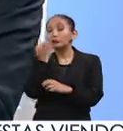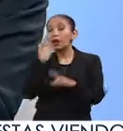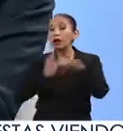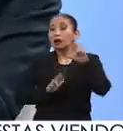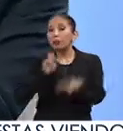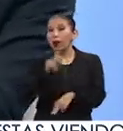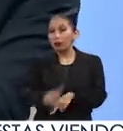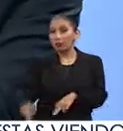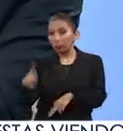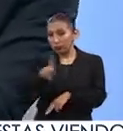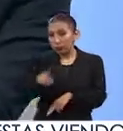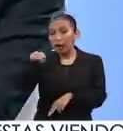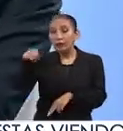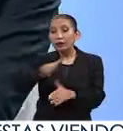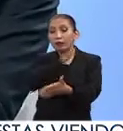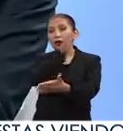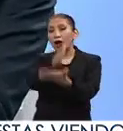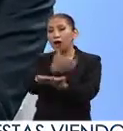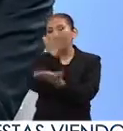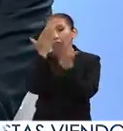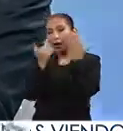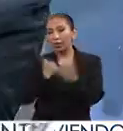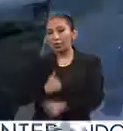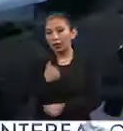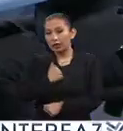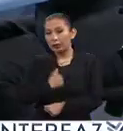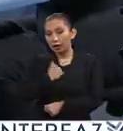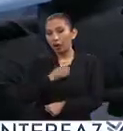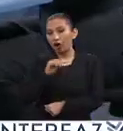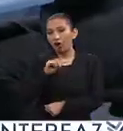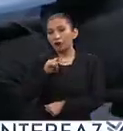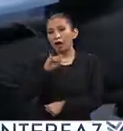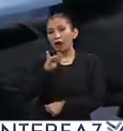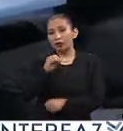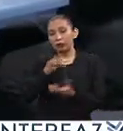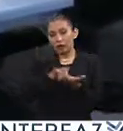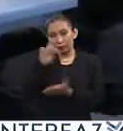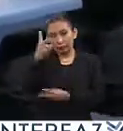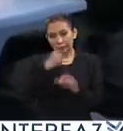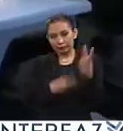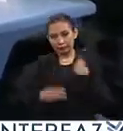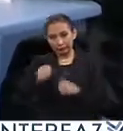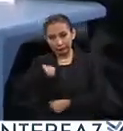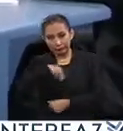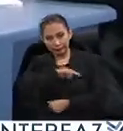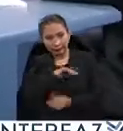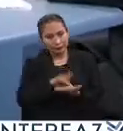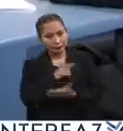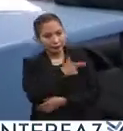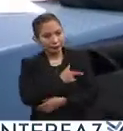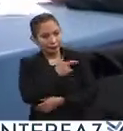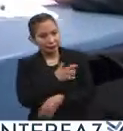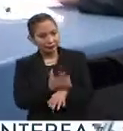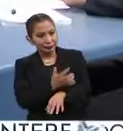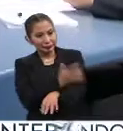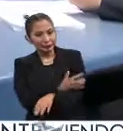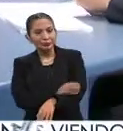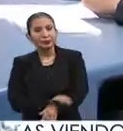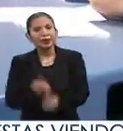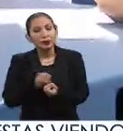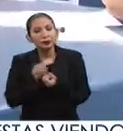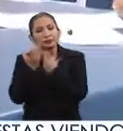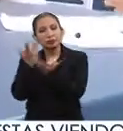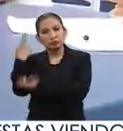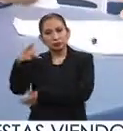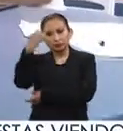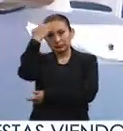públicas y se fue a estudiar a Canadá, a Ontario. Muy buenos días, gracias por estar con nosotros y por supuesto compartirnos